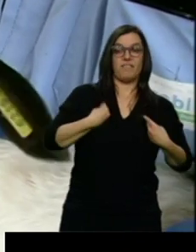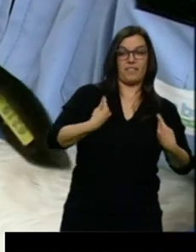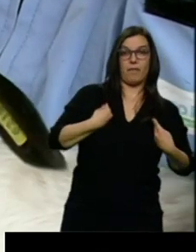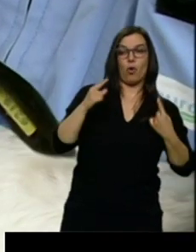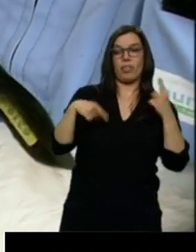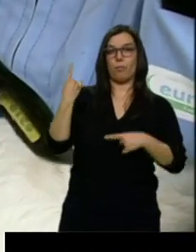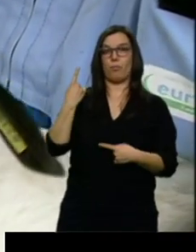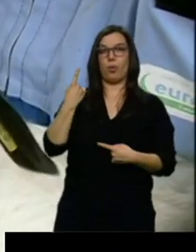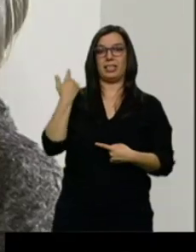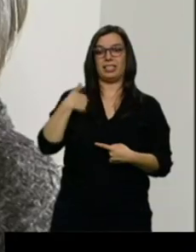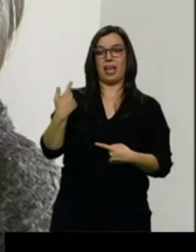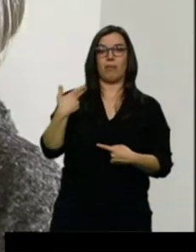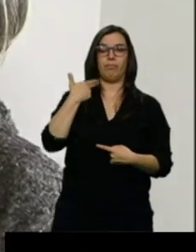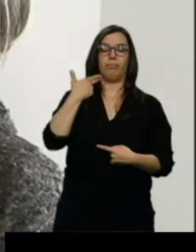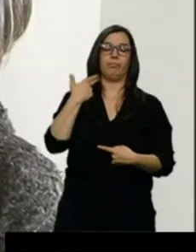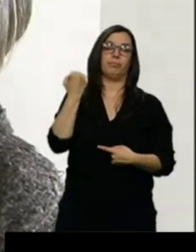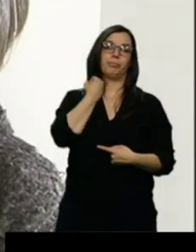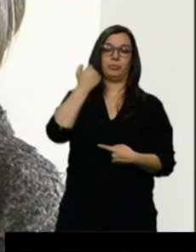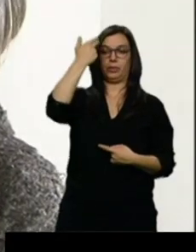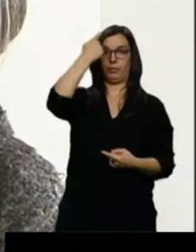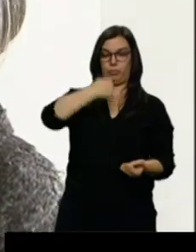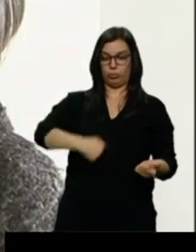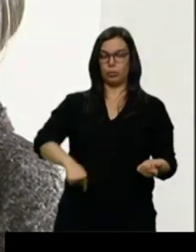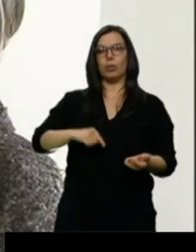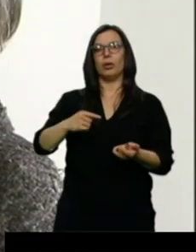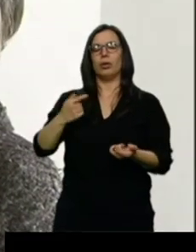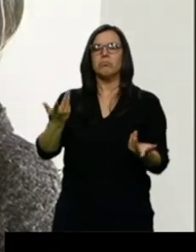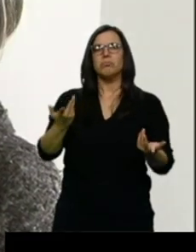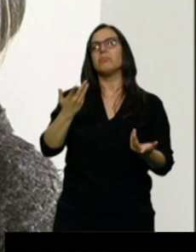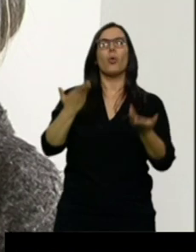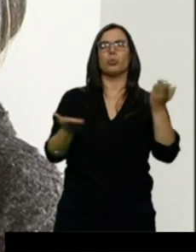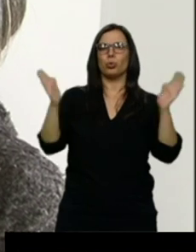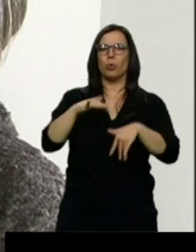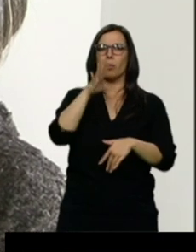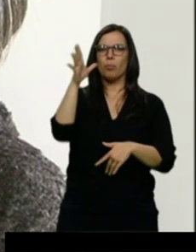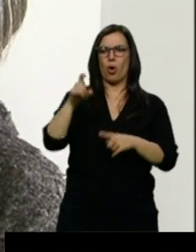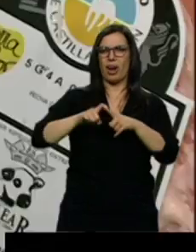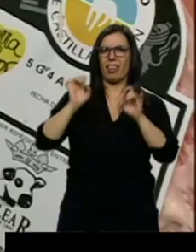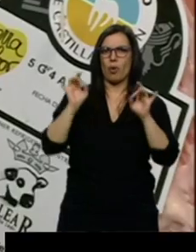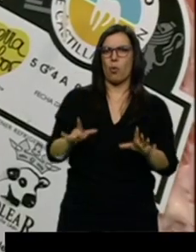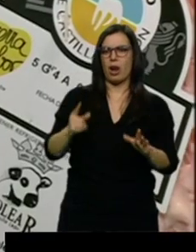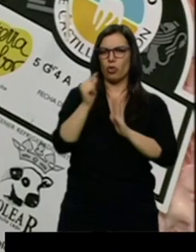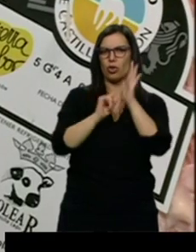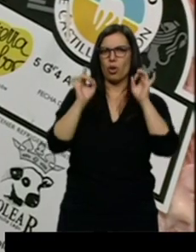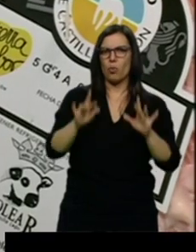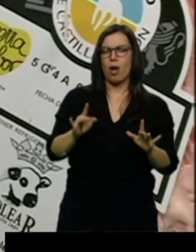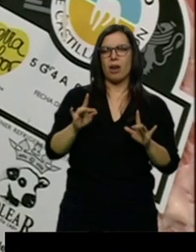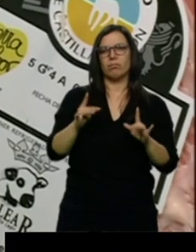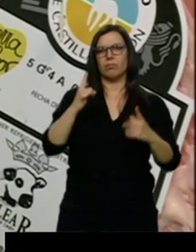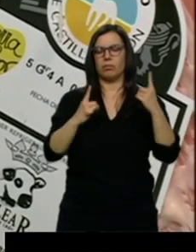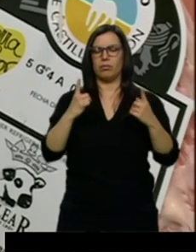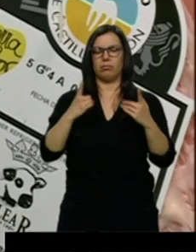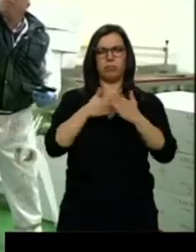poco injusto que teniendo las mismas condiciones, la misma raza, el mismo manejo y todo, pues bueno, hubiera ganaderías que no entraran y otras